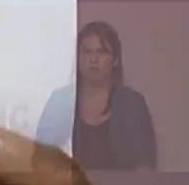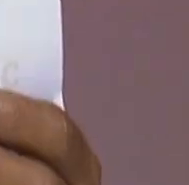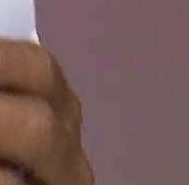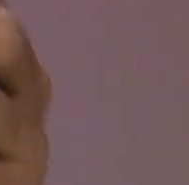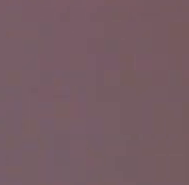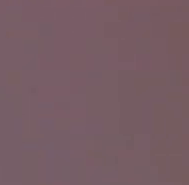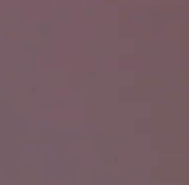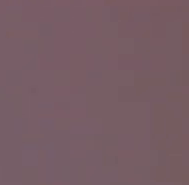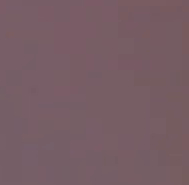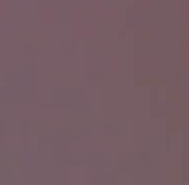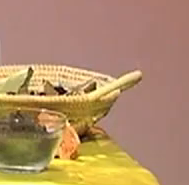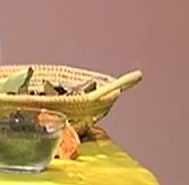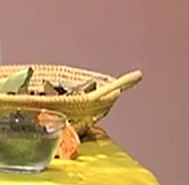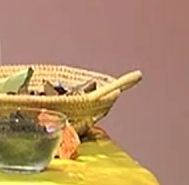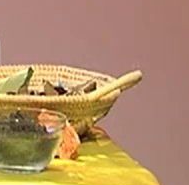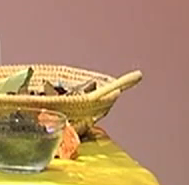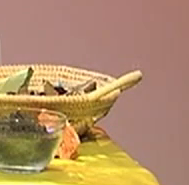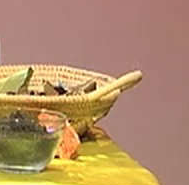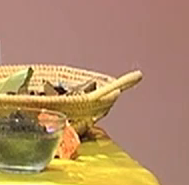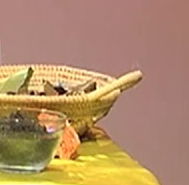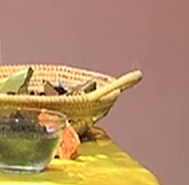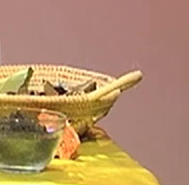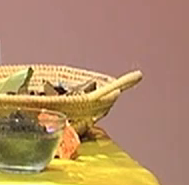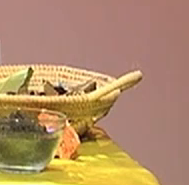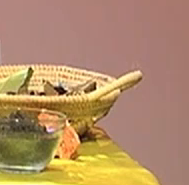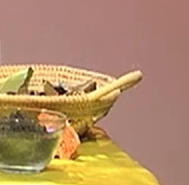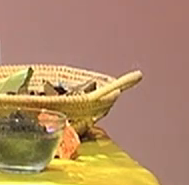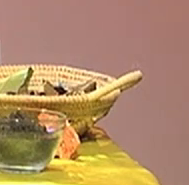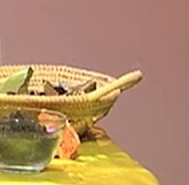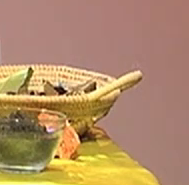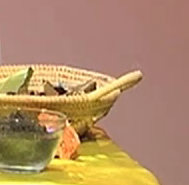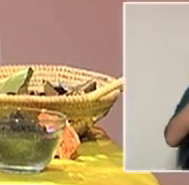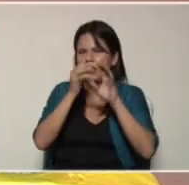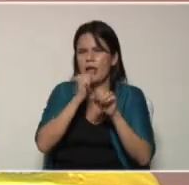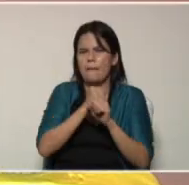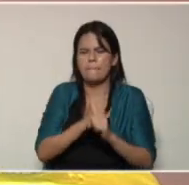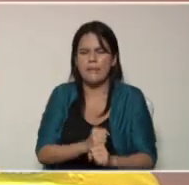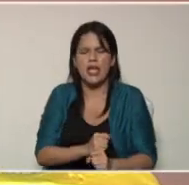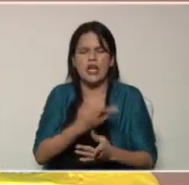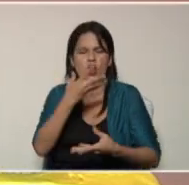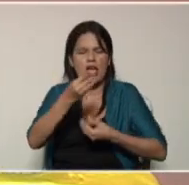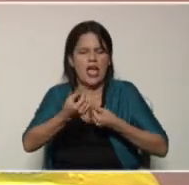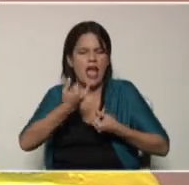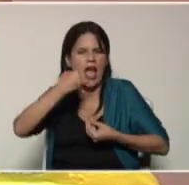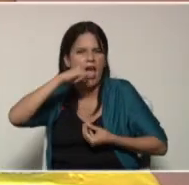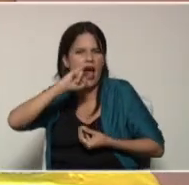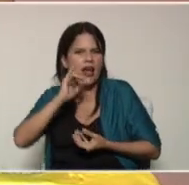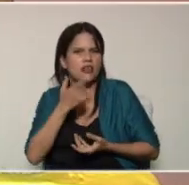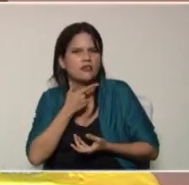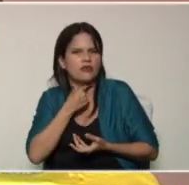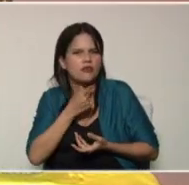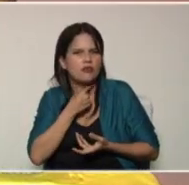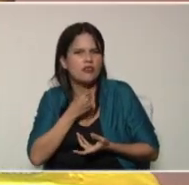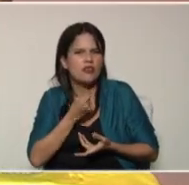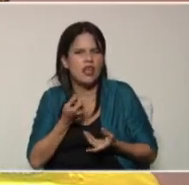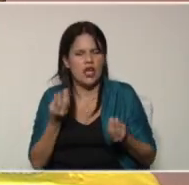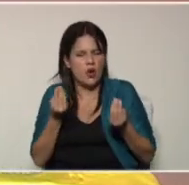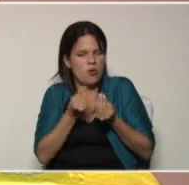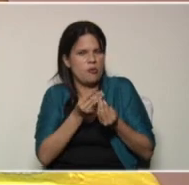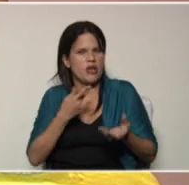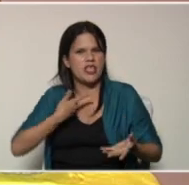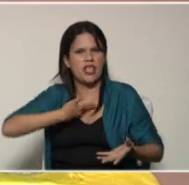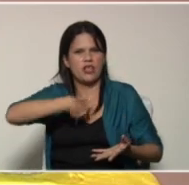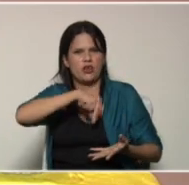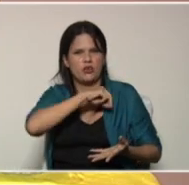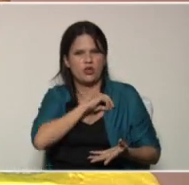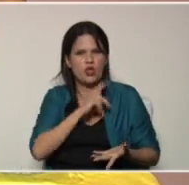ajá un tepuy un tepuy y espero que hayas disfrutado en compañía de nosotros